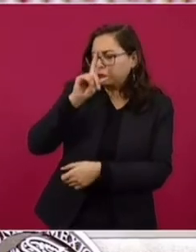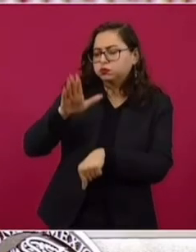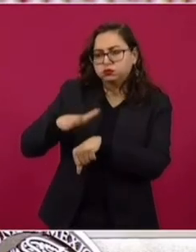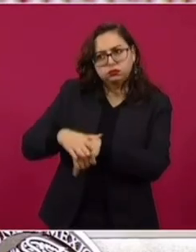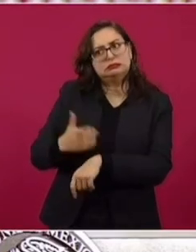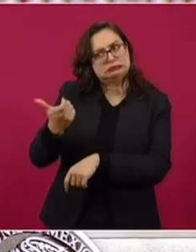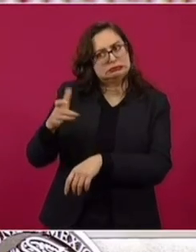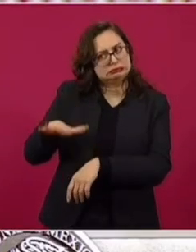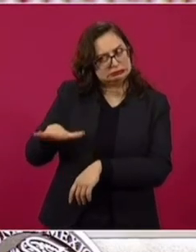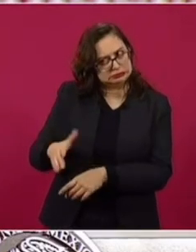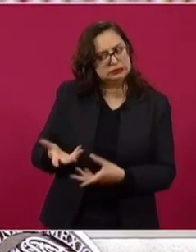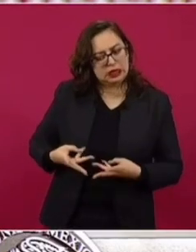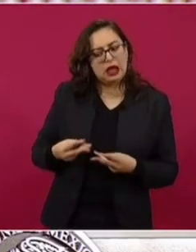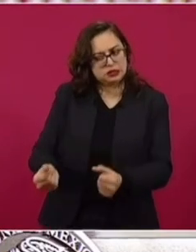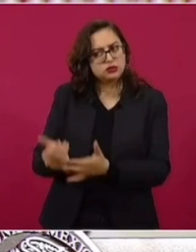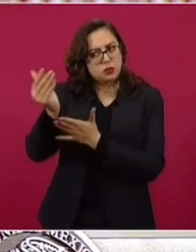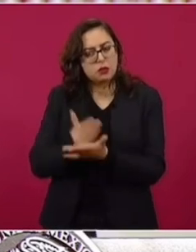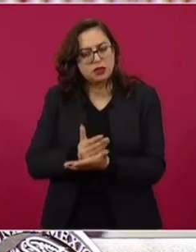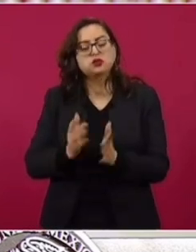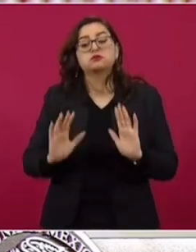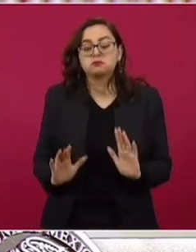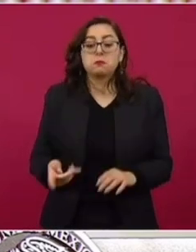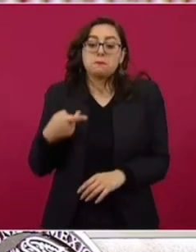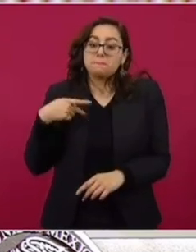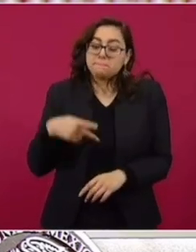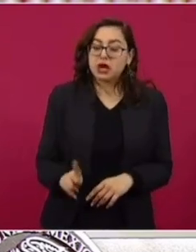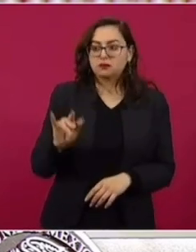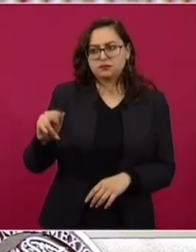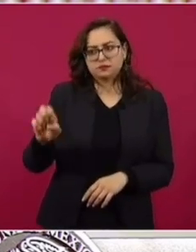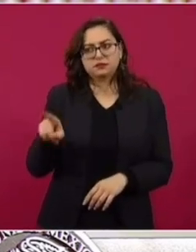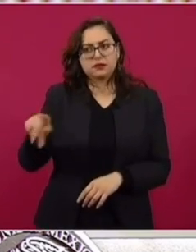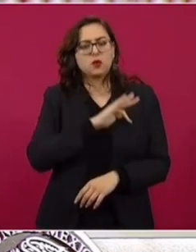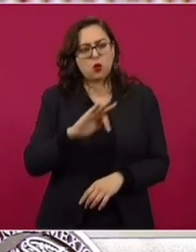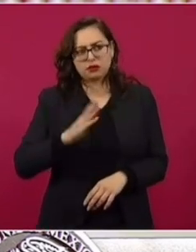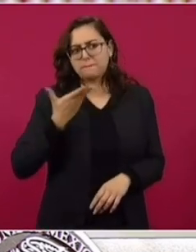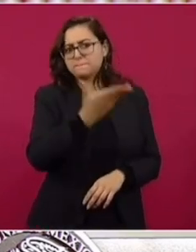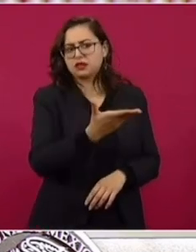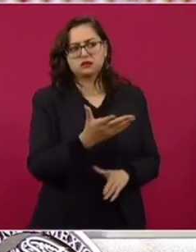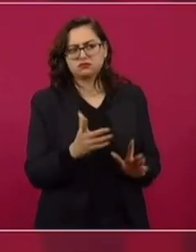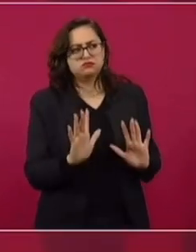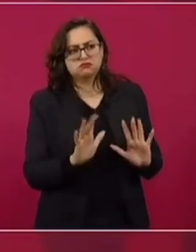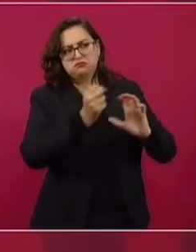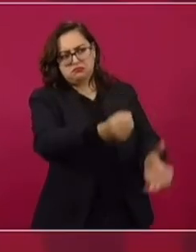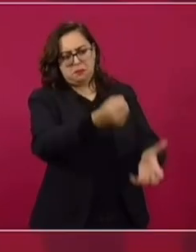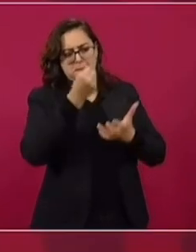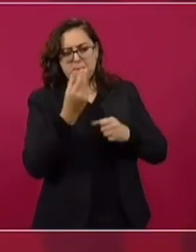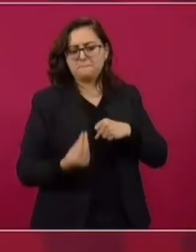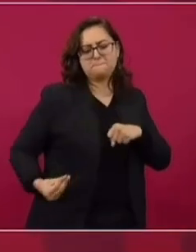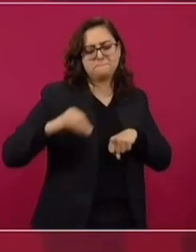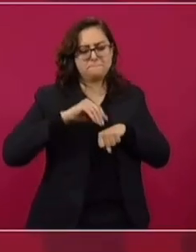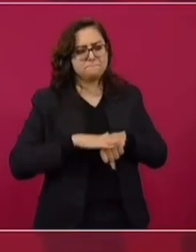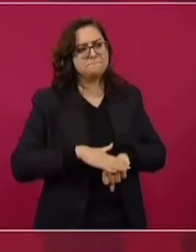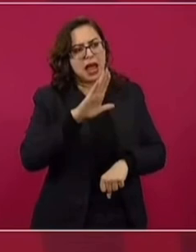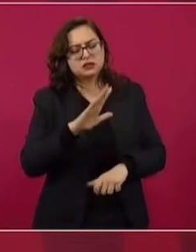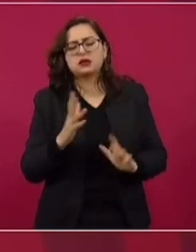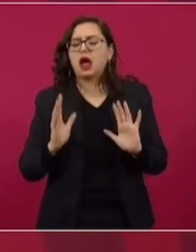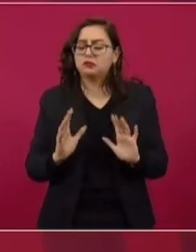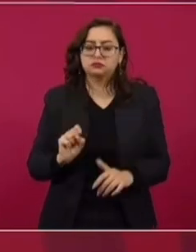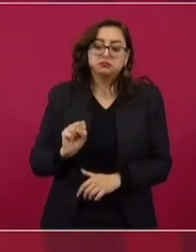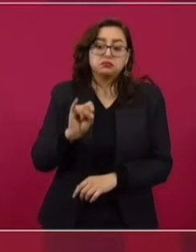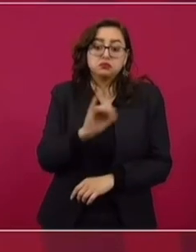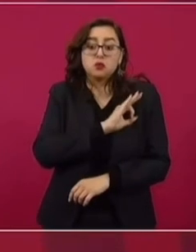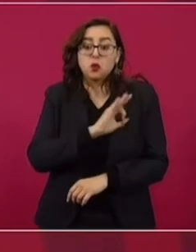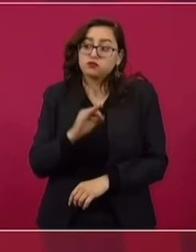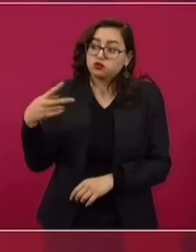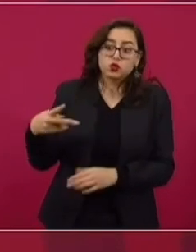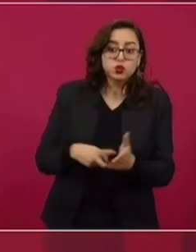obligación que tiene el INE en términos legales de solicitar la ampliación de recursos o recursos adicionales, como también la Secretaría de Hacienda en